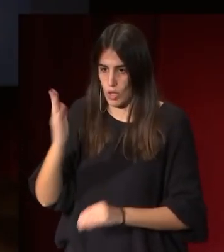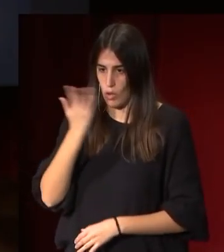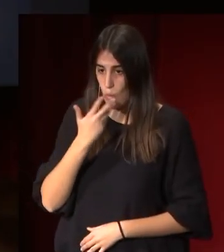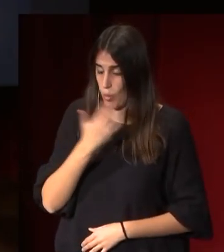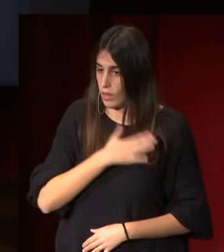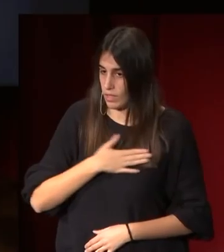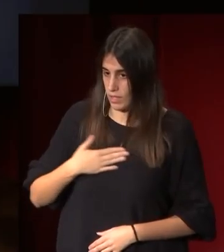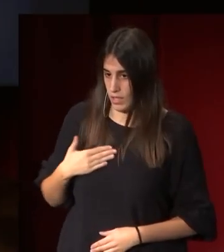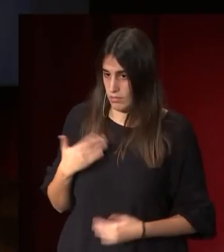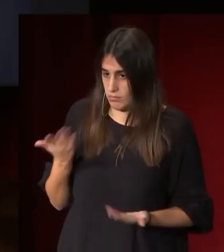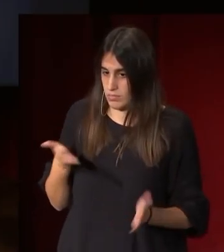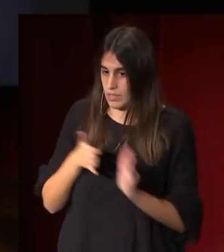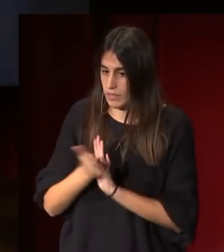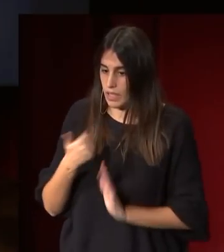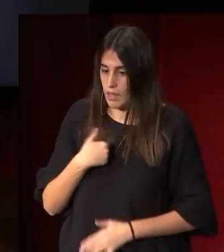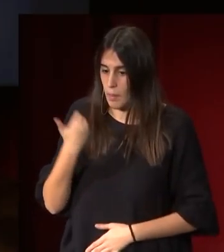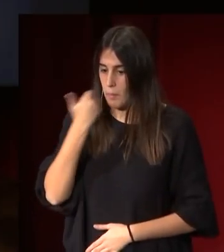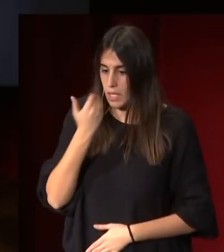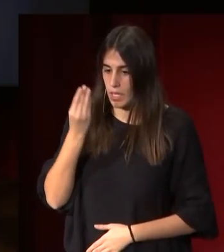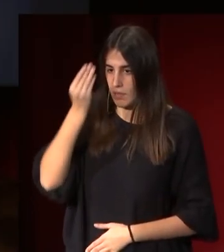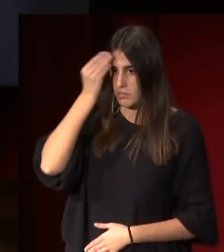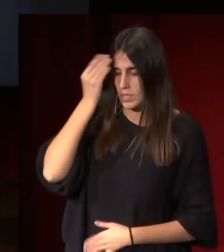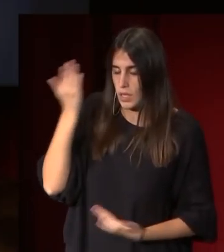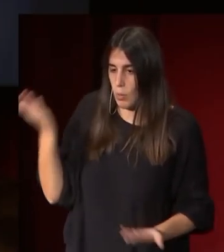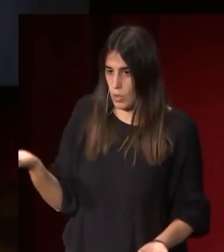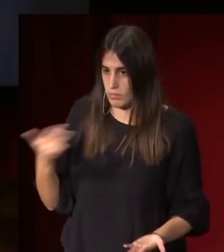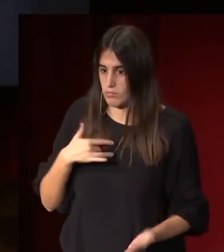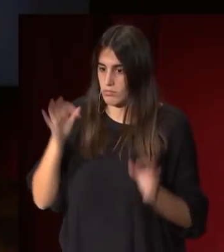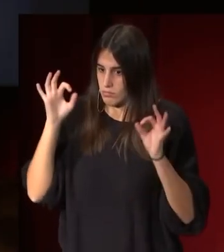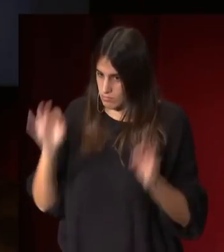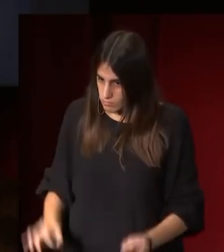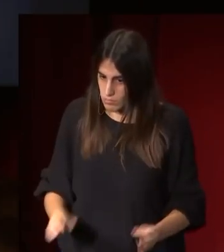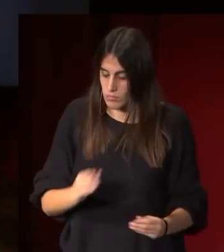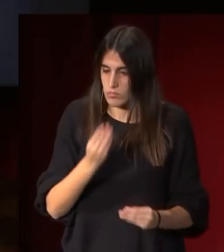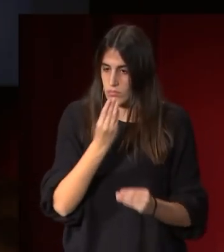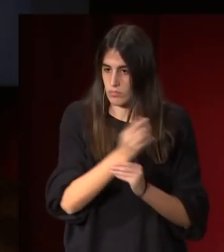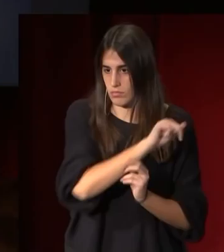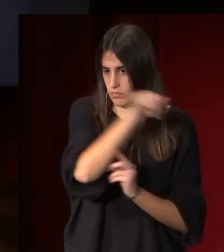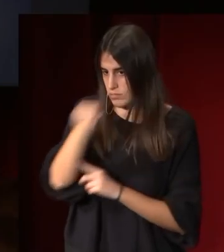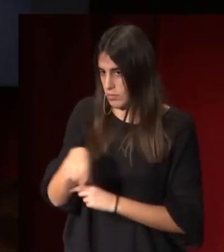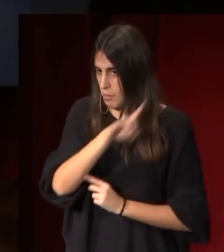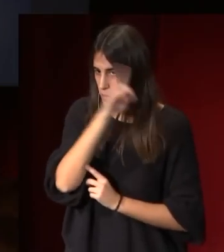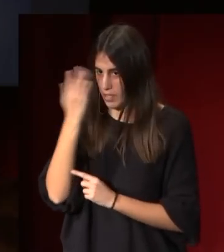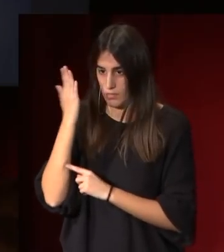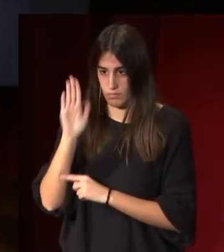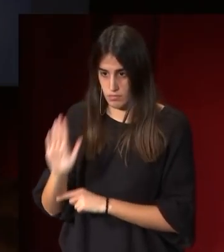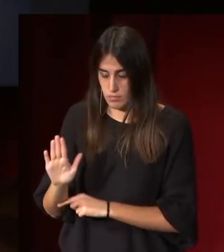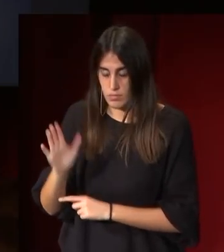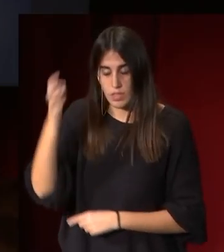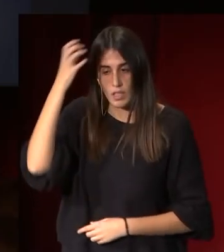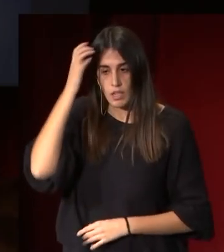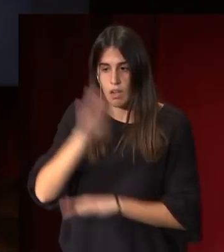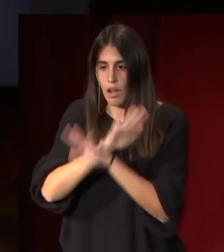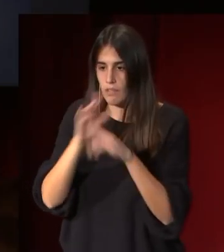trayectoria de este pensionado del rey. Efectivamente, la obra vino a Madrid, en Escayola. El rey decidió que se